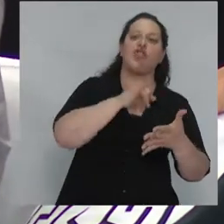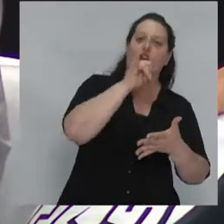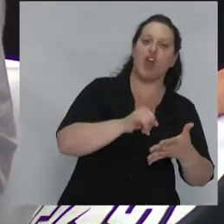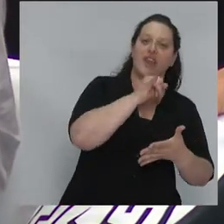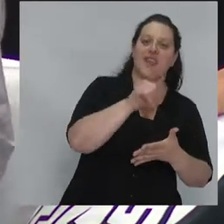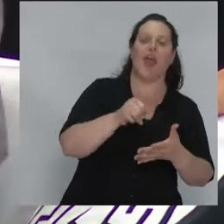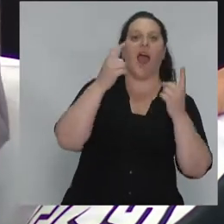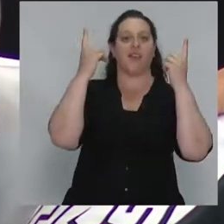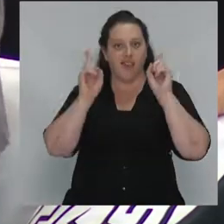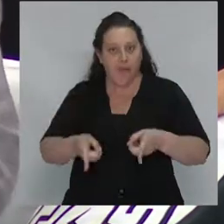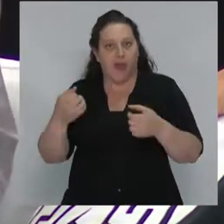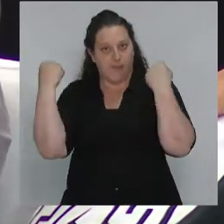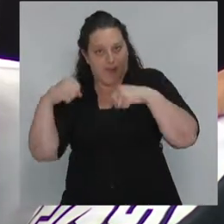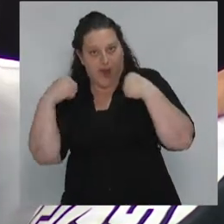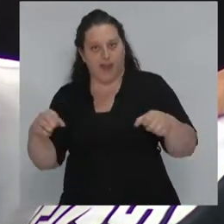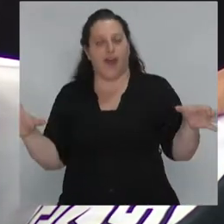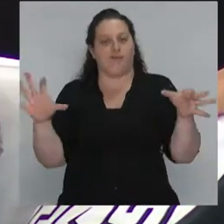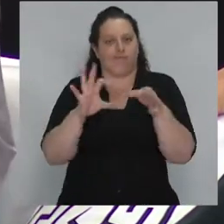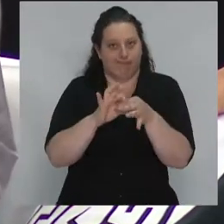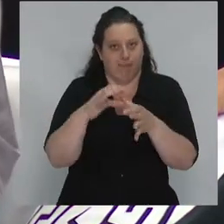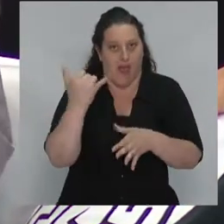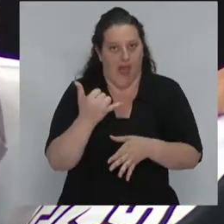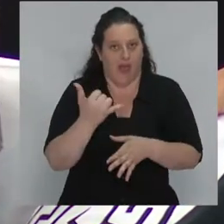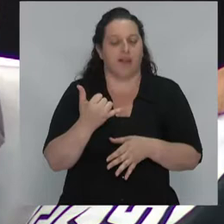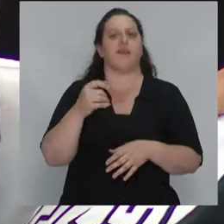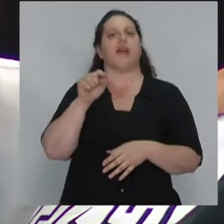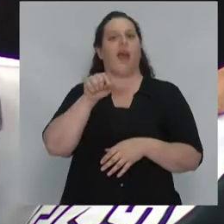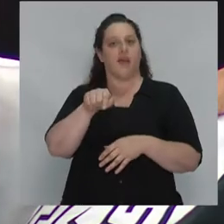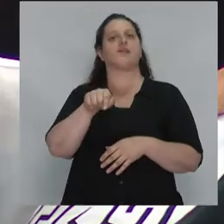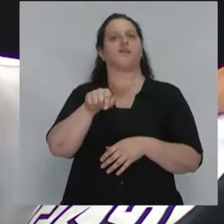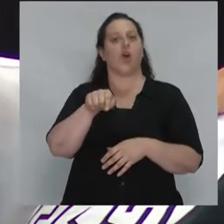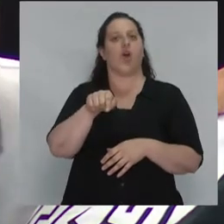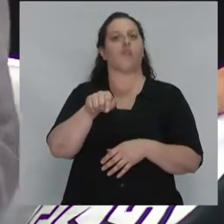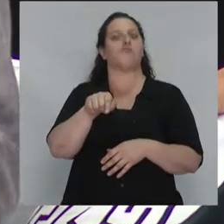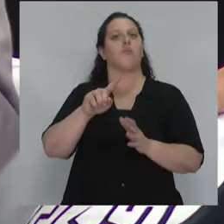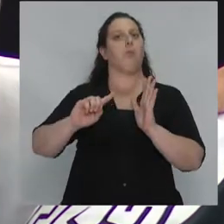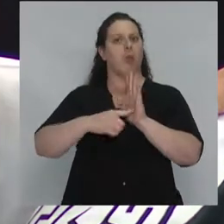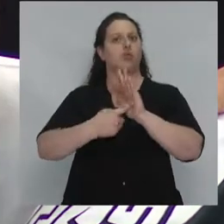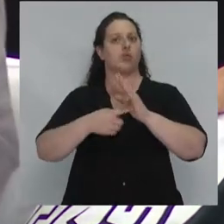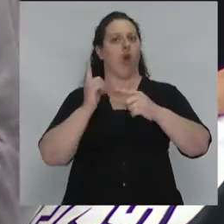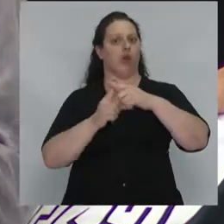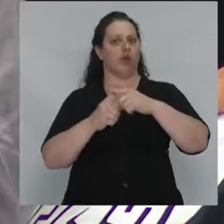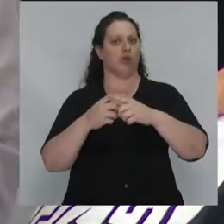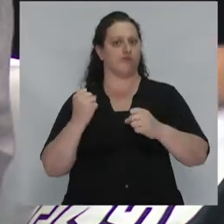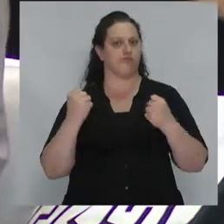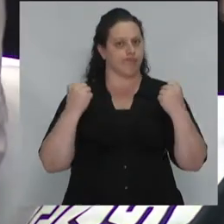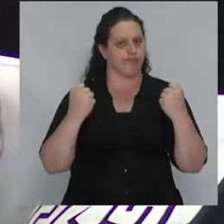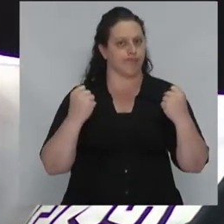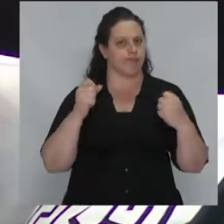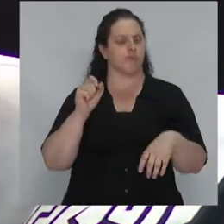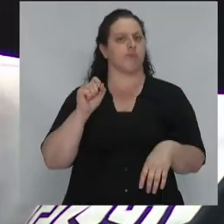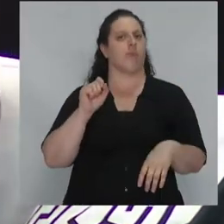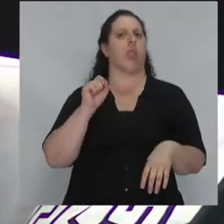y es esto que es una fortaleza importante de